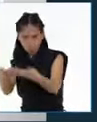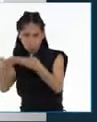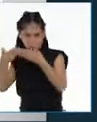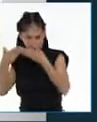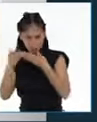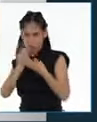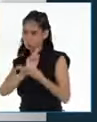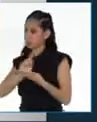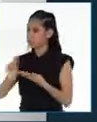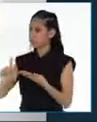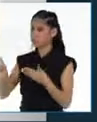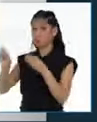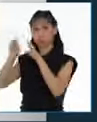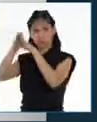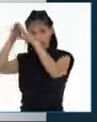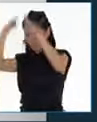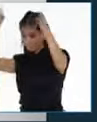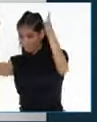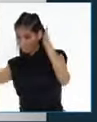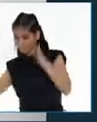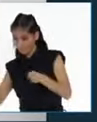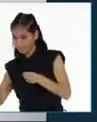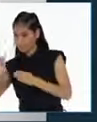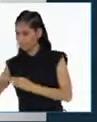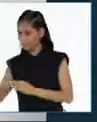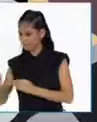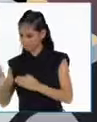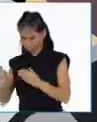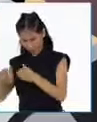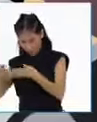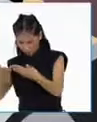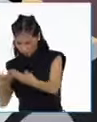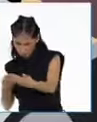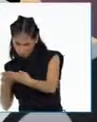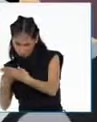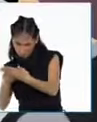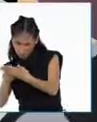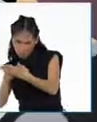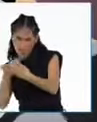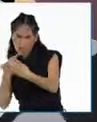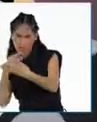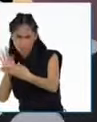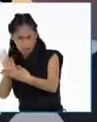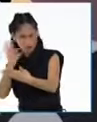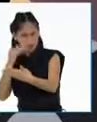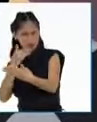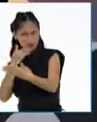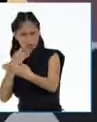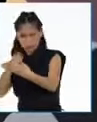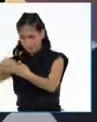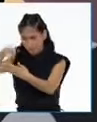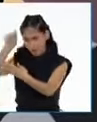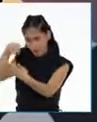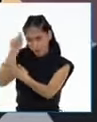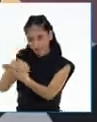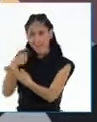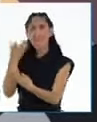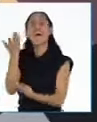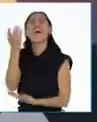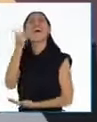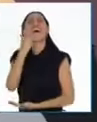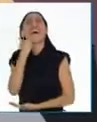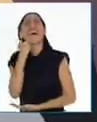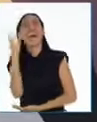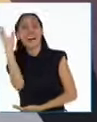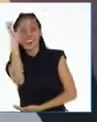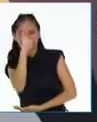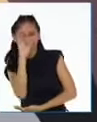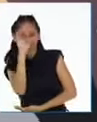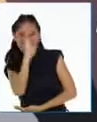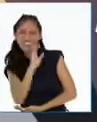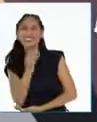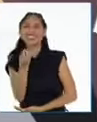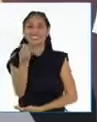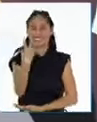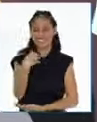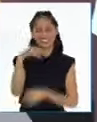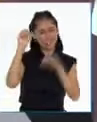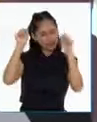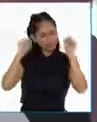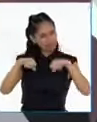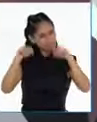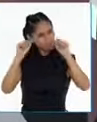luego depositar la cédula en el ánforo. Ah, por eso nos hicieron buscarlas. Así es.